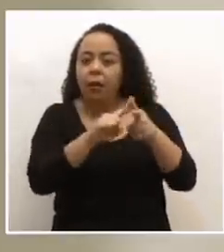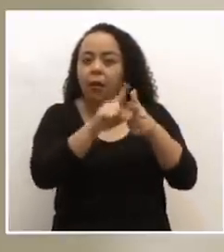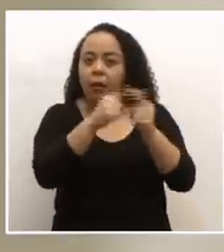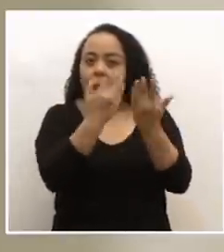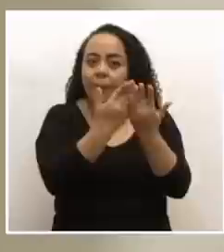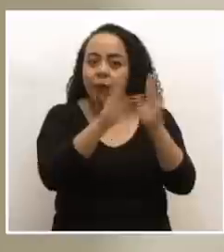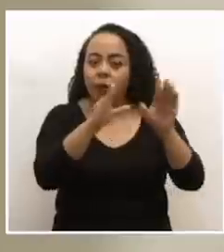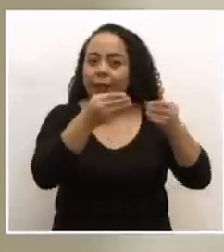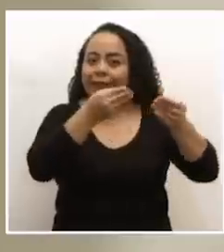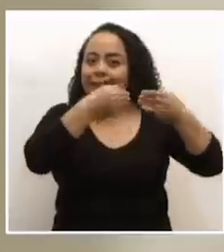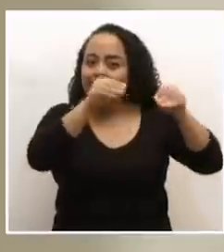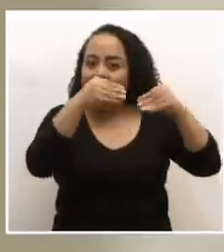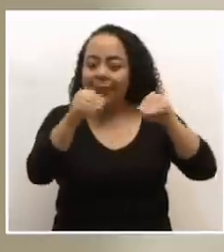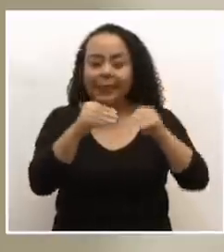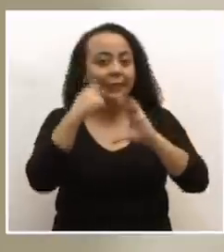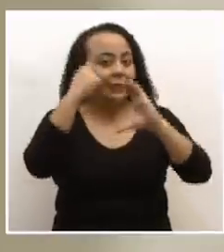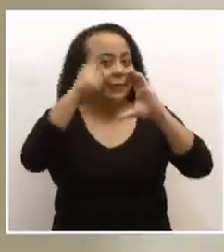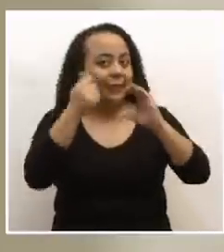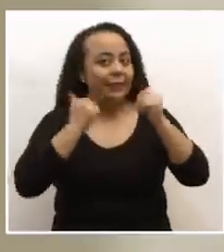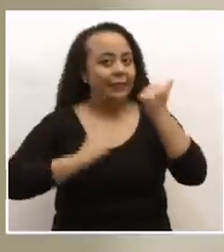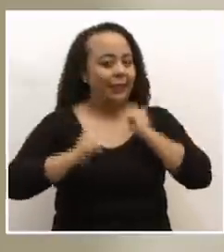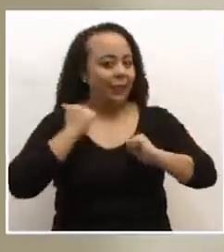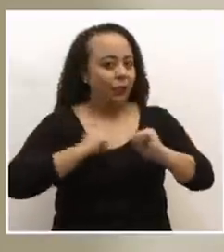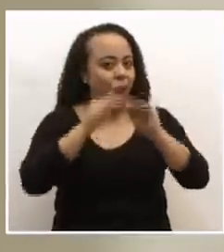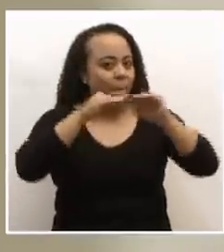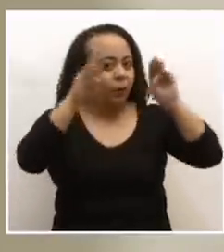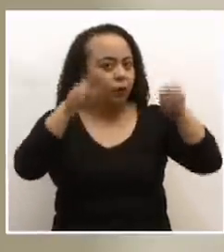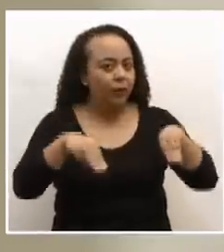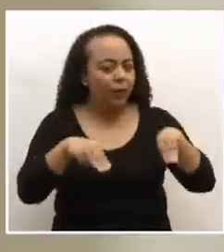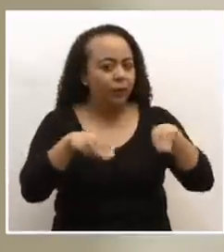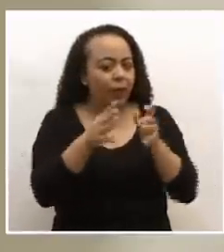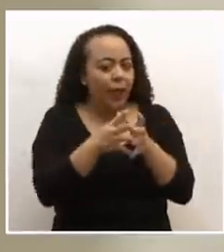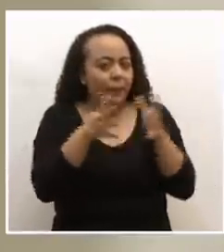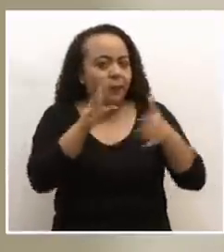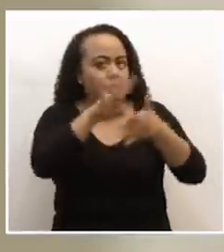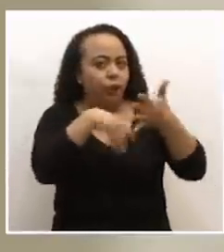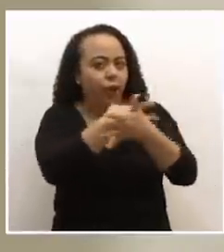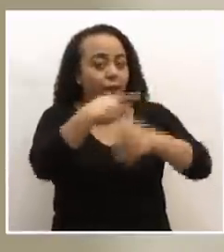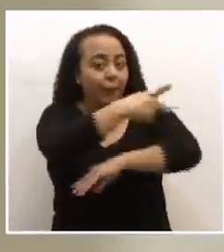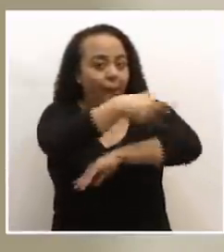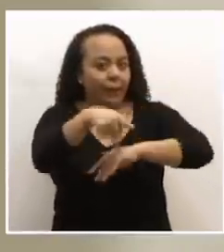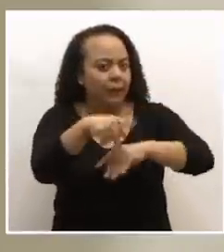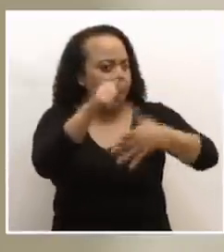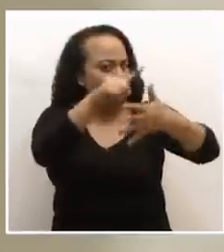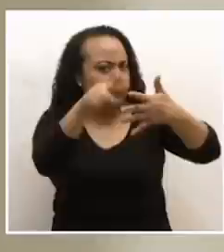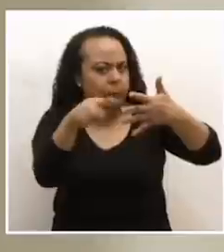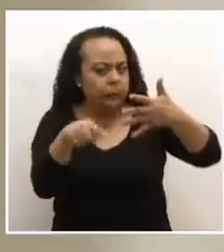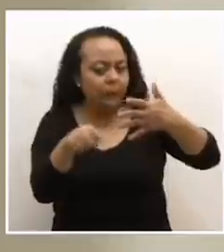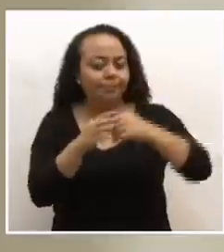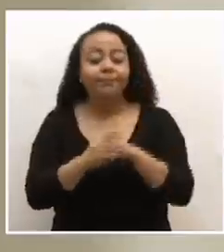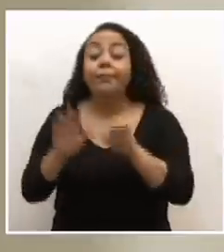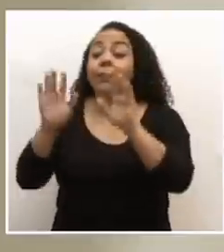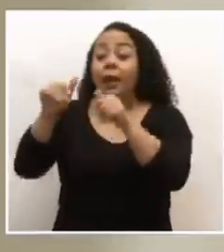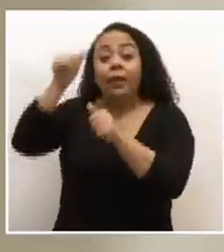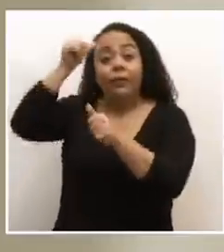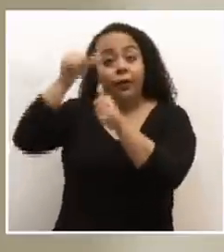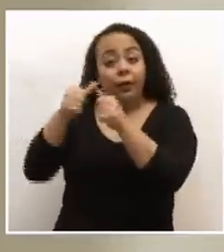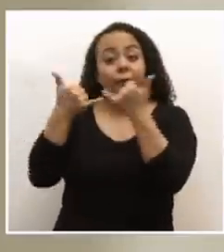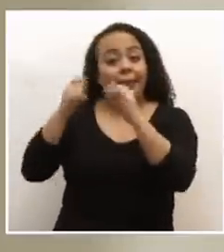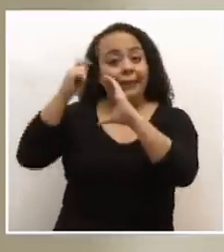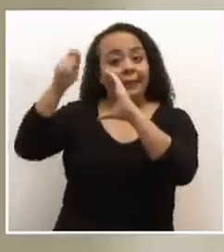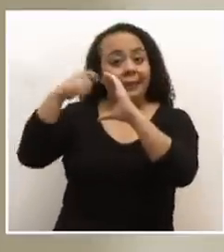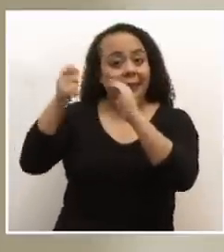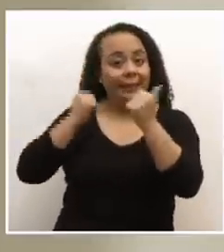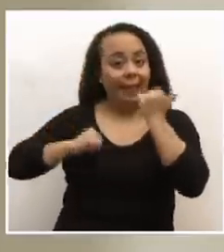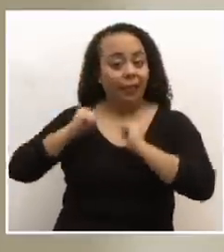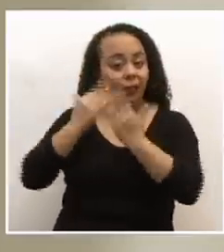apertura de tiendas, cines, teatros, museos, ampliación de horario de playas, entre otros? Recordemos que ya los cines y teatros